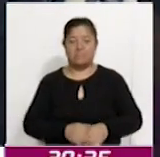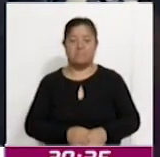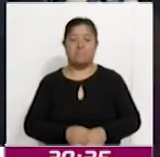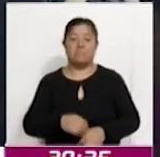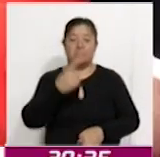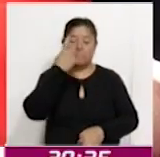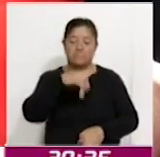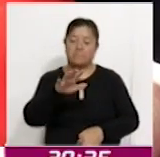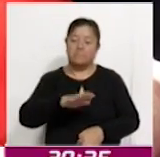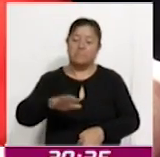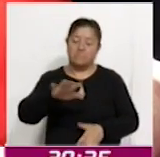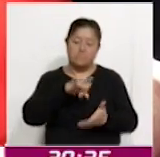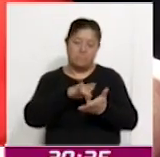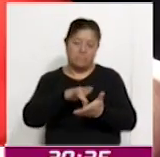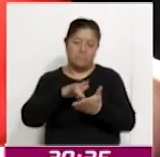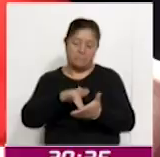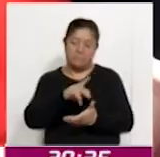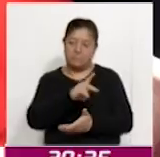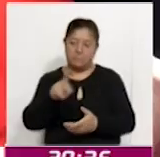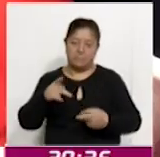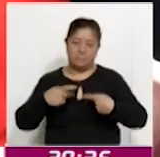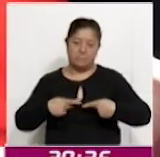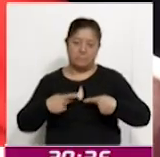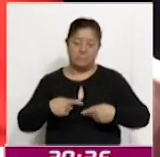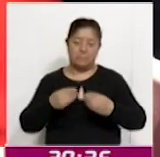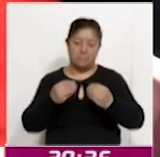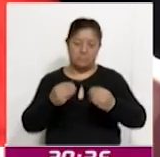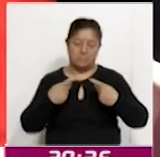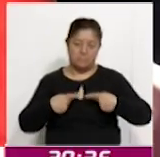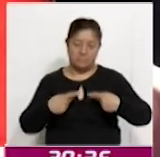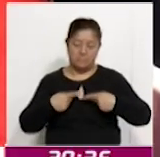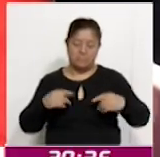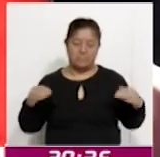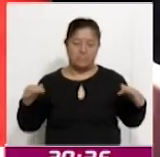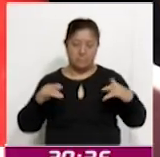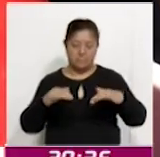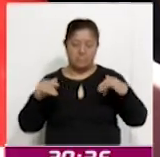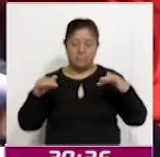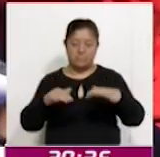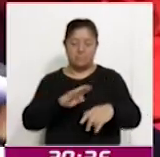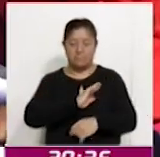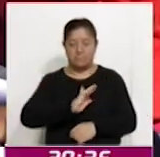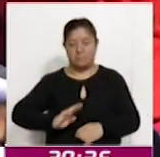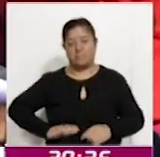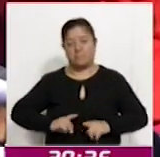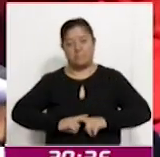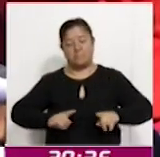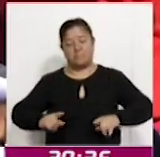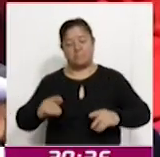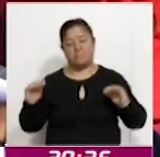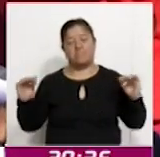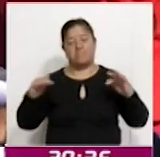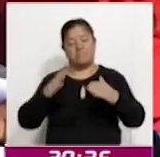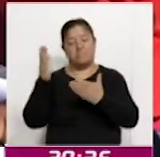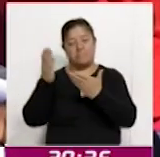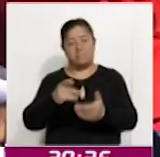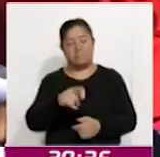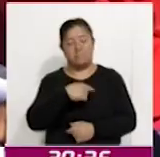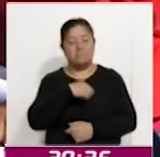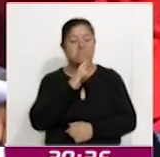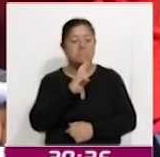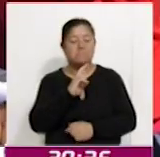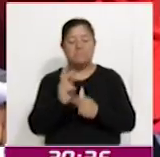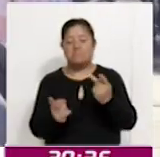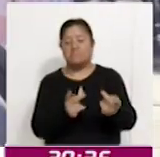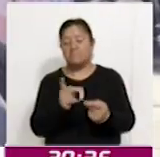brindar alternativas de apoyo a sus derechohabientes. Decenas de acreditados de distintos municipios arribaron para resolver sus dudas. Es el caso del